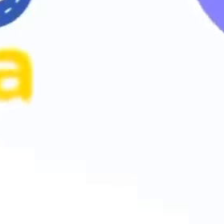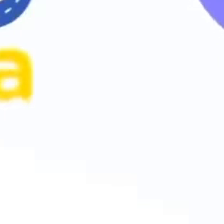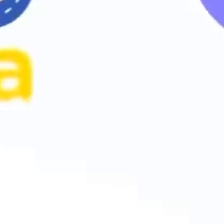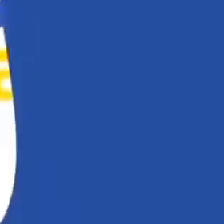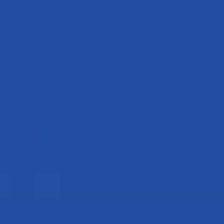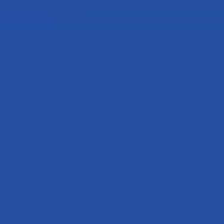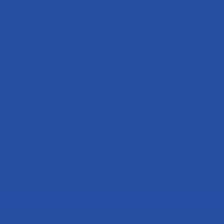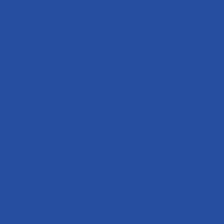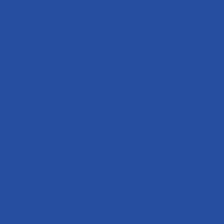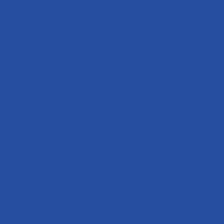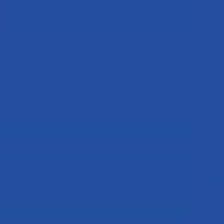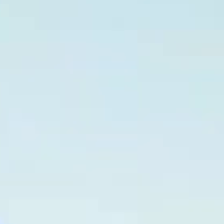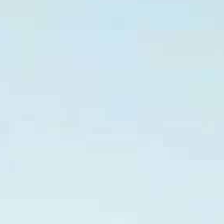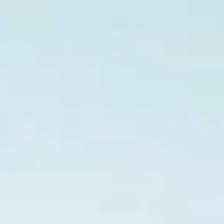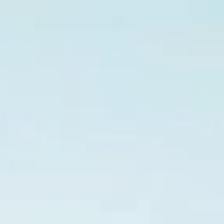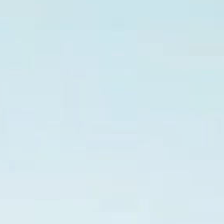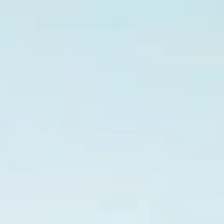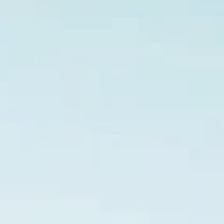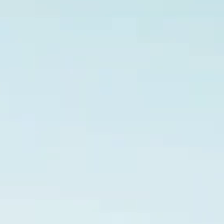¡Casa!